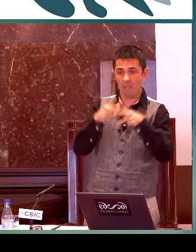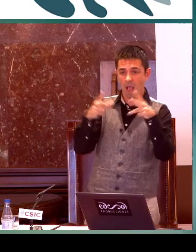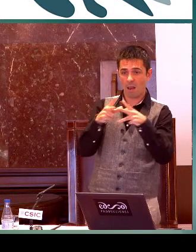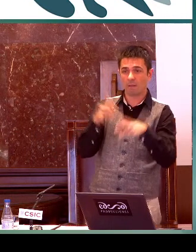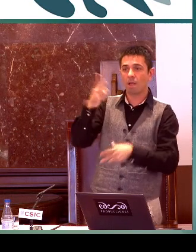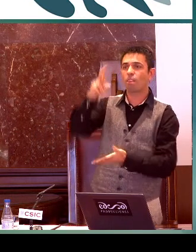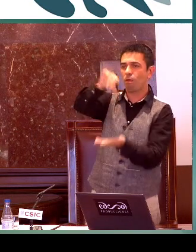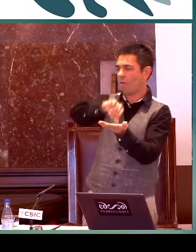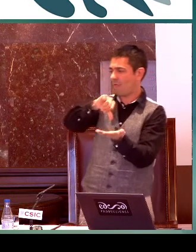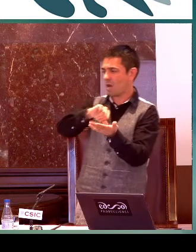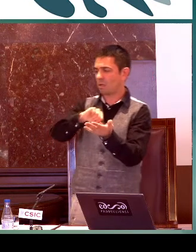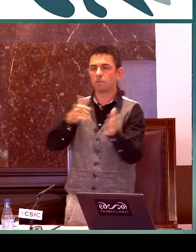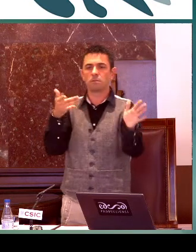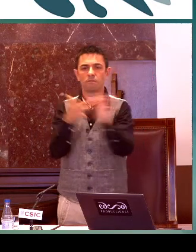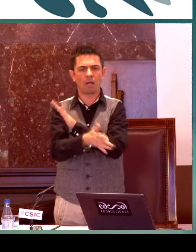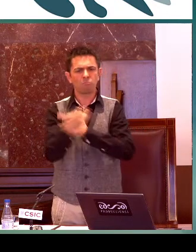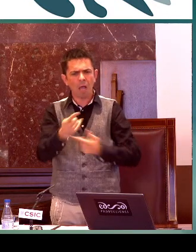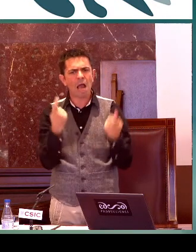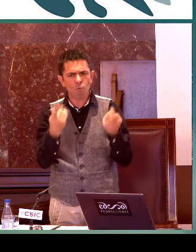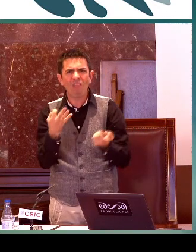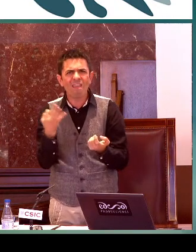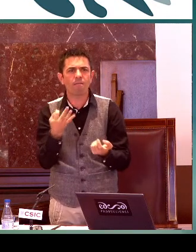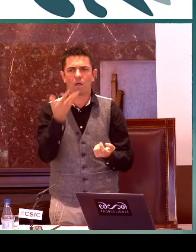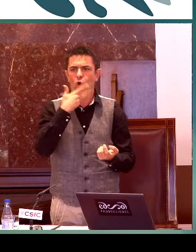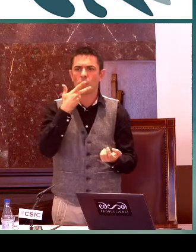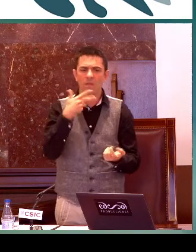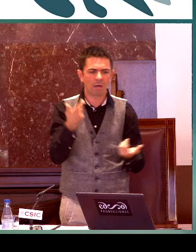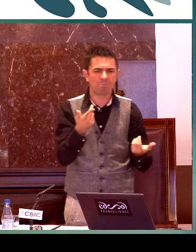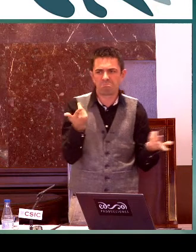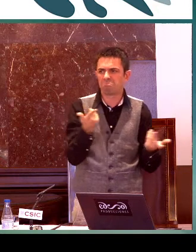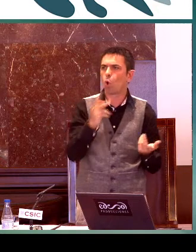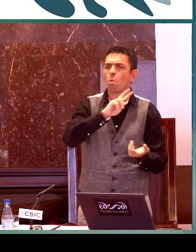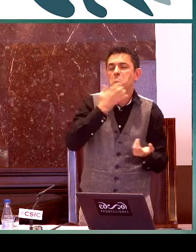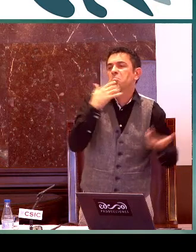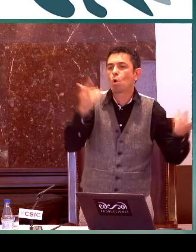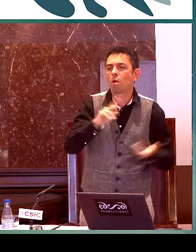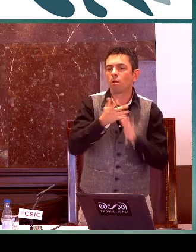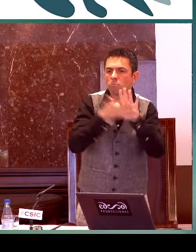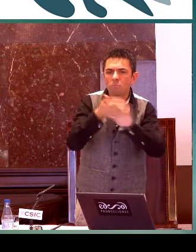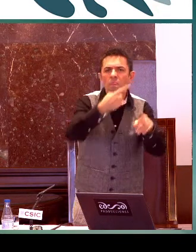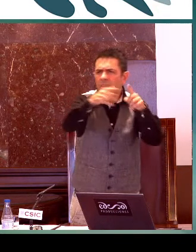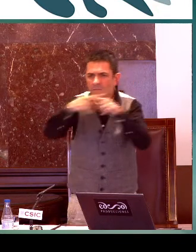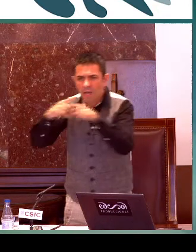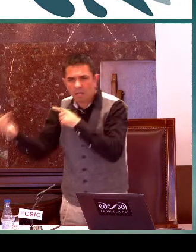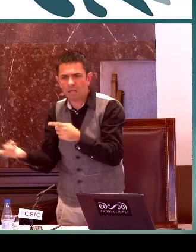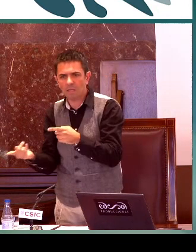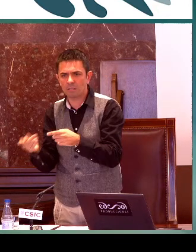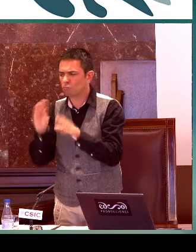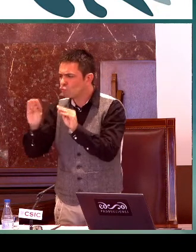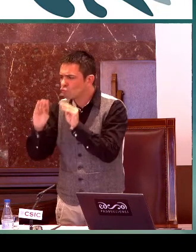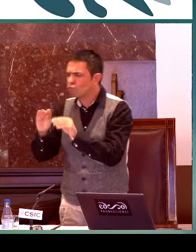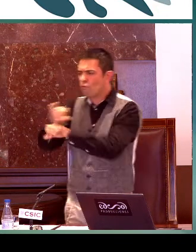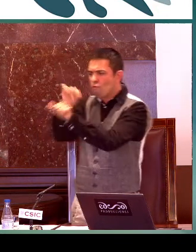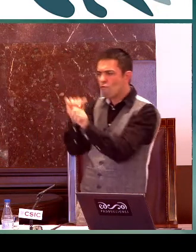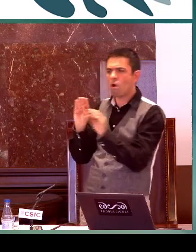es competencia social y ciudadana en la que el alumno debe conocer cómo